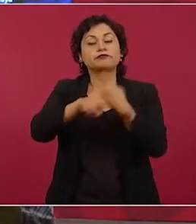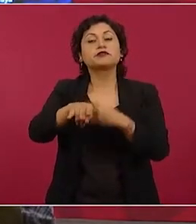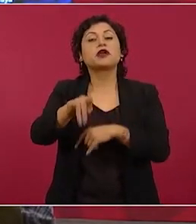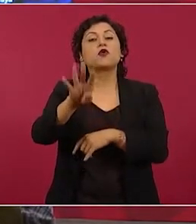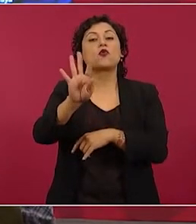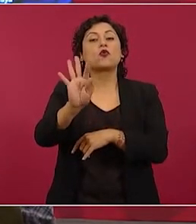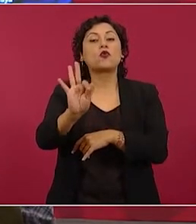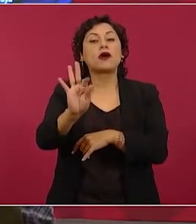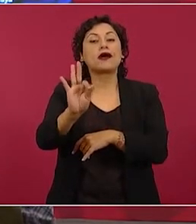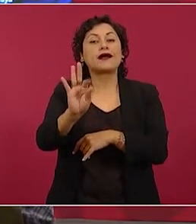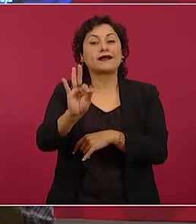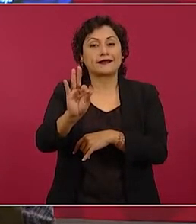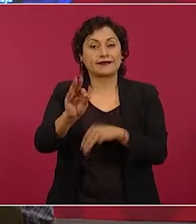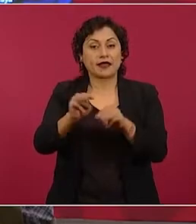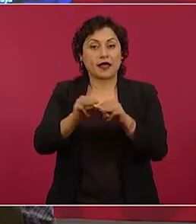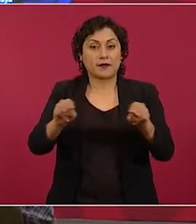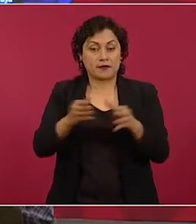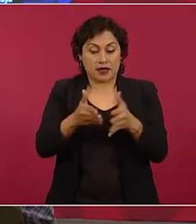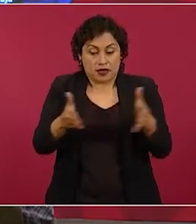de ancho va a pasar el tren,